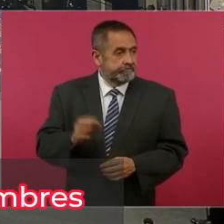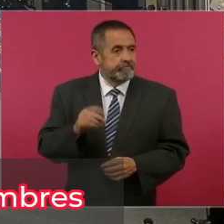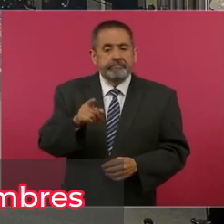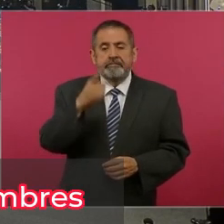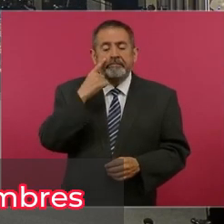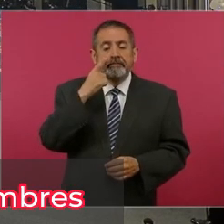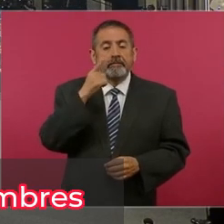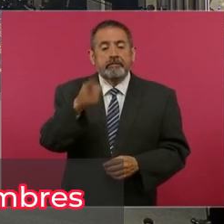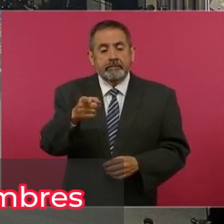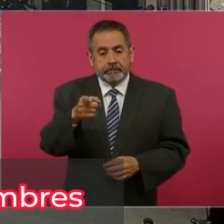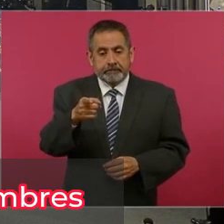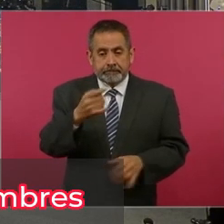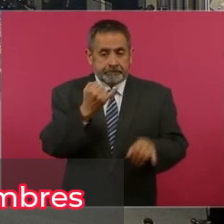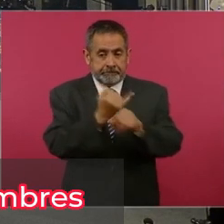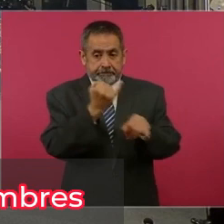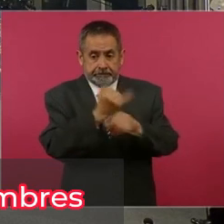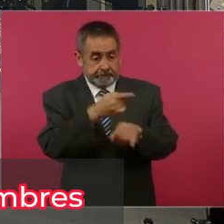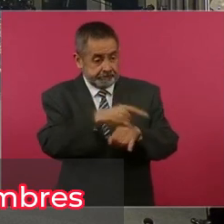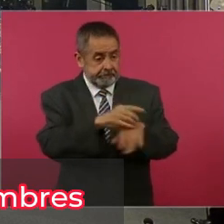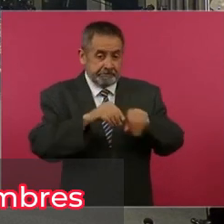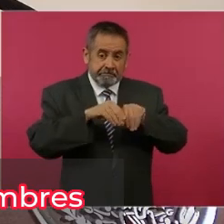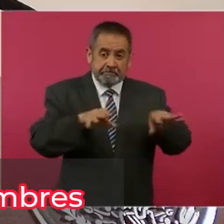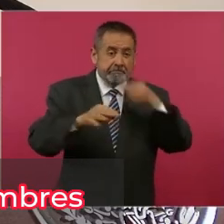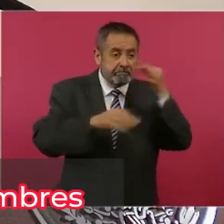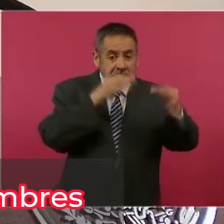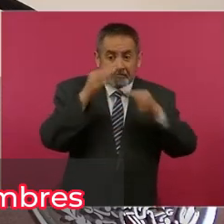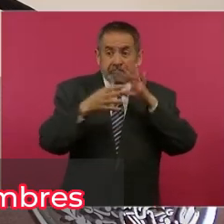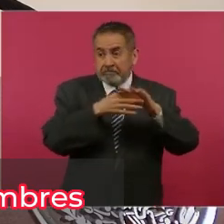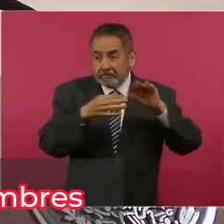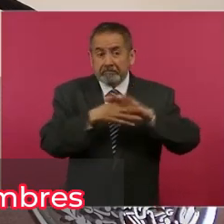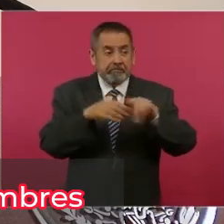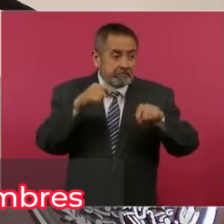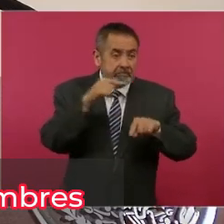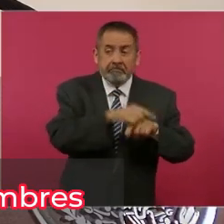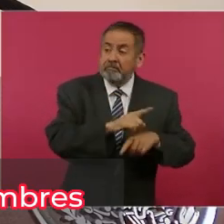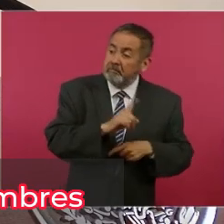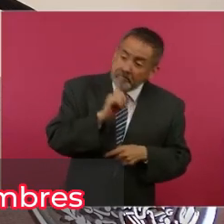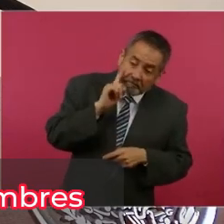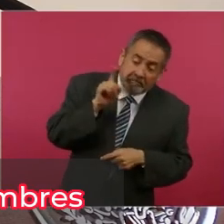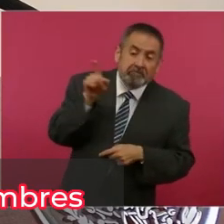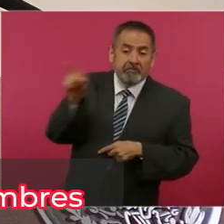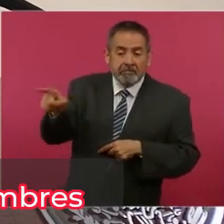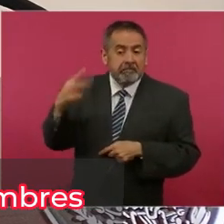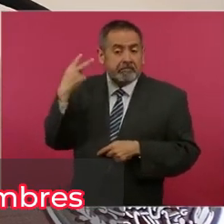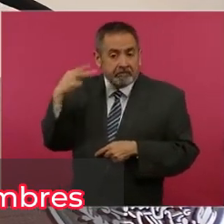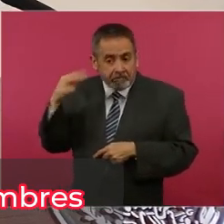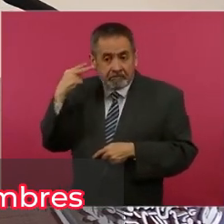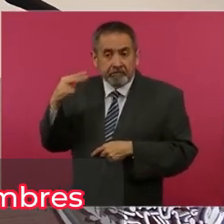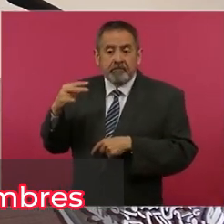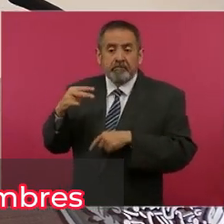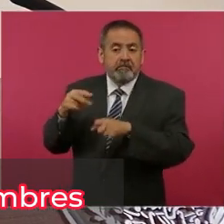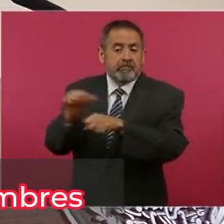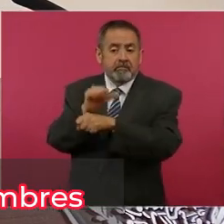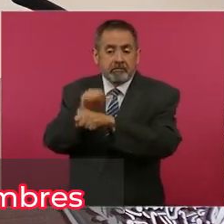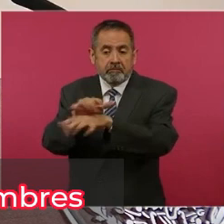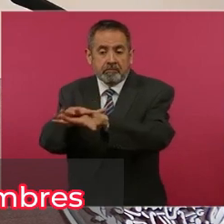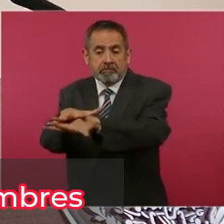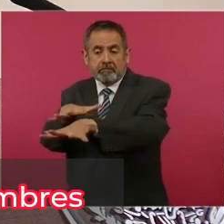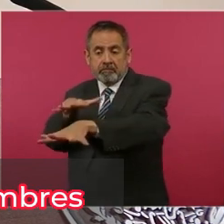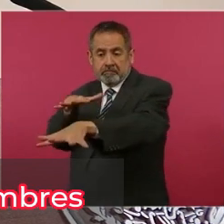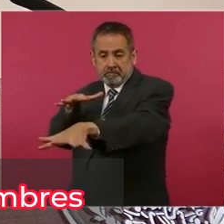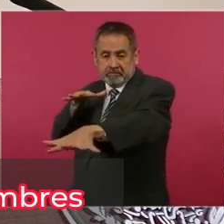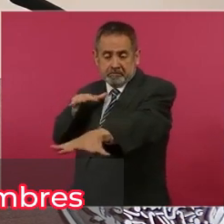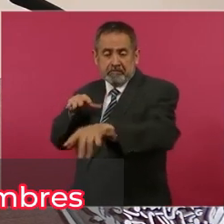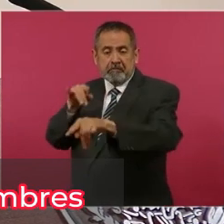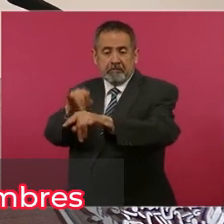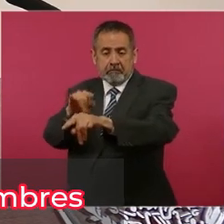Estuvo en las redes la noticia sobre un asalto a automovilistas en la carretera,